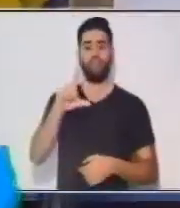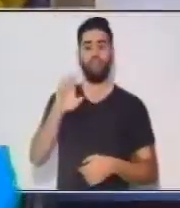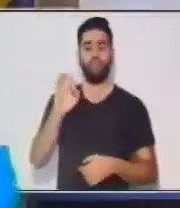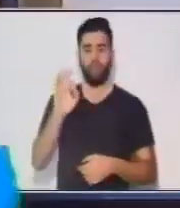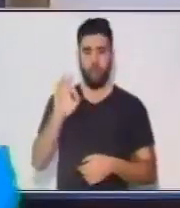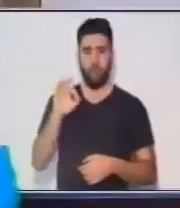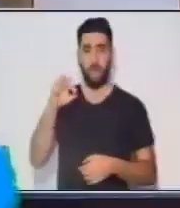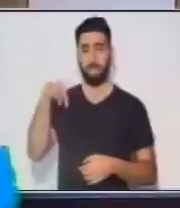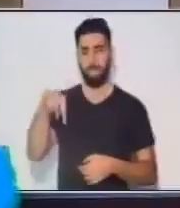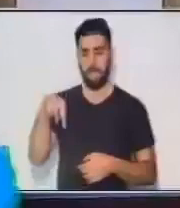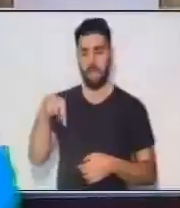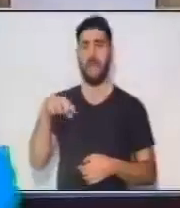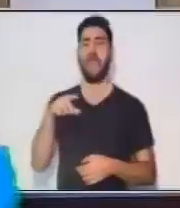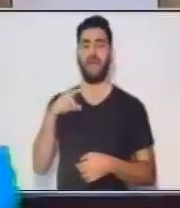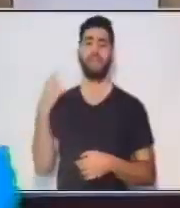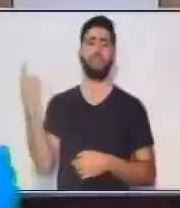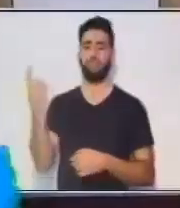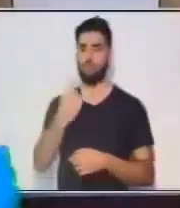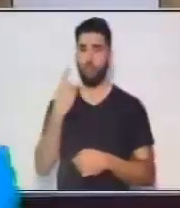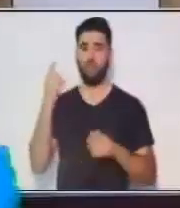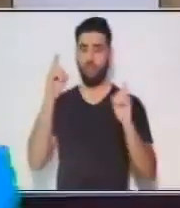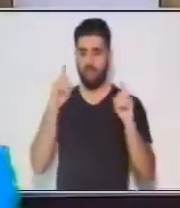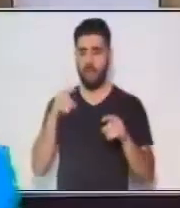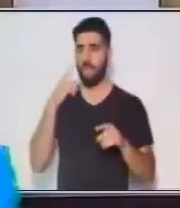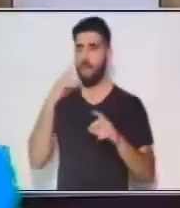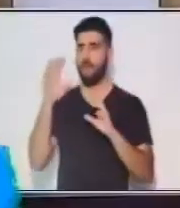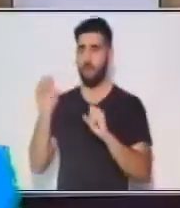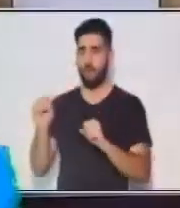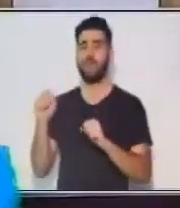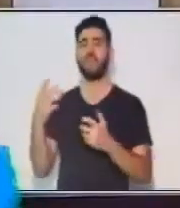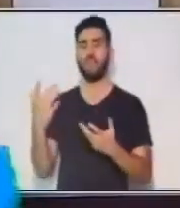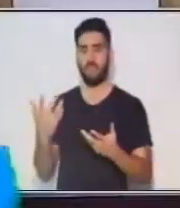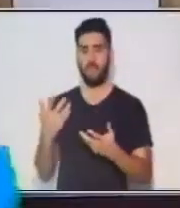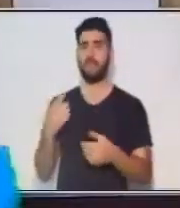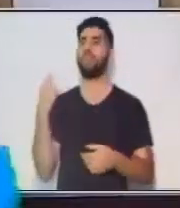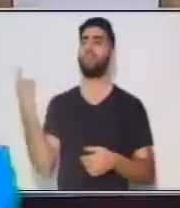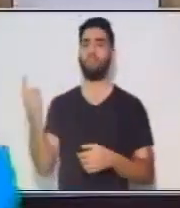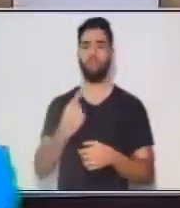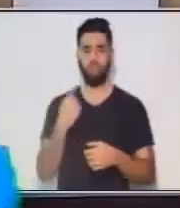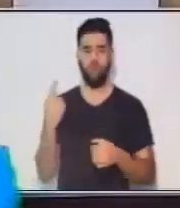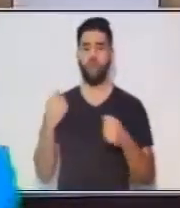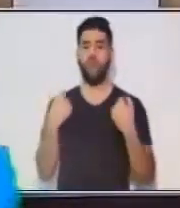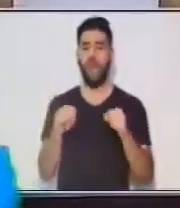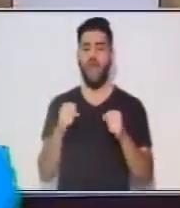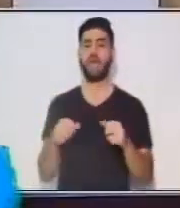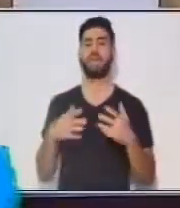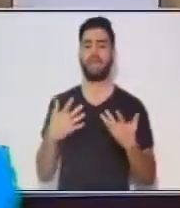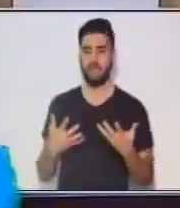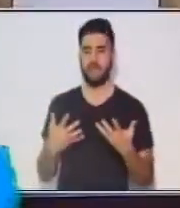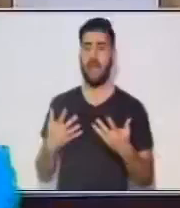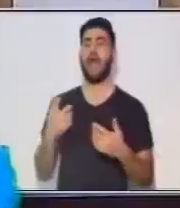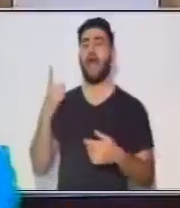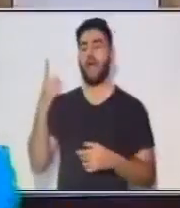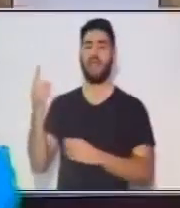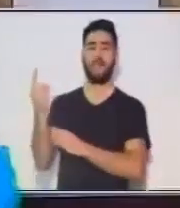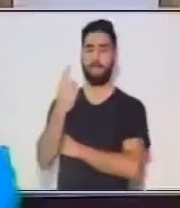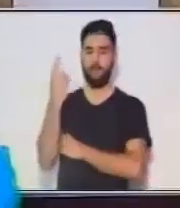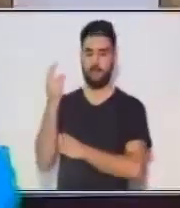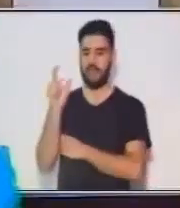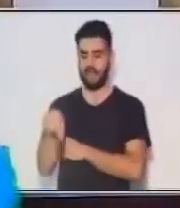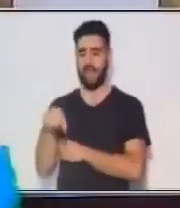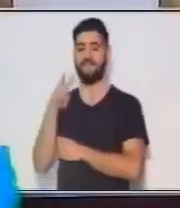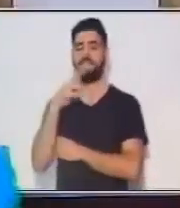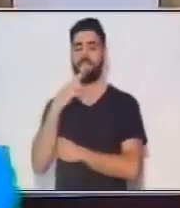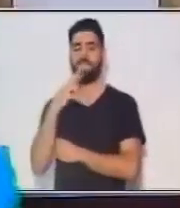más importante de casi todos los predicados, de todo lo que se hace el sujeto, es el verbo, al que llamaremos